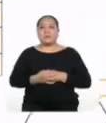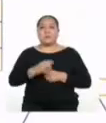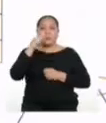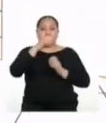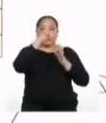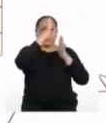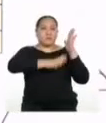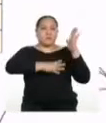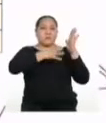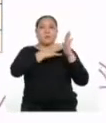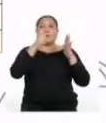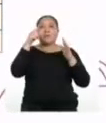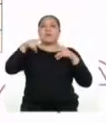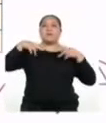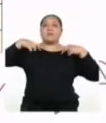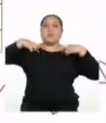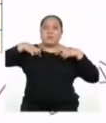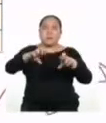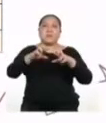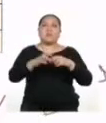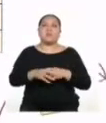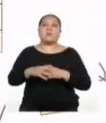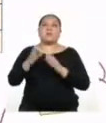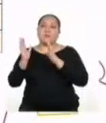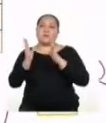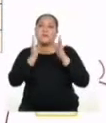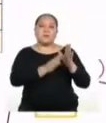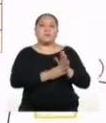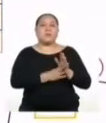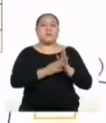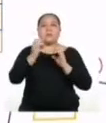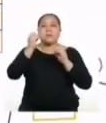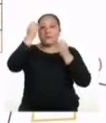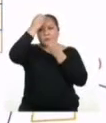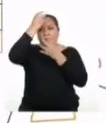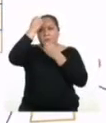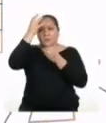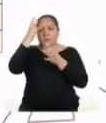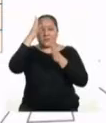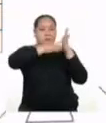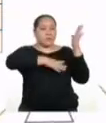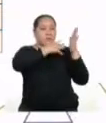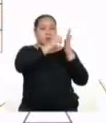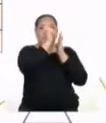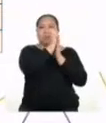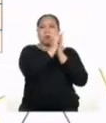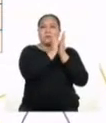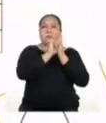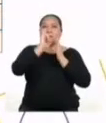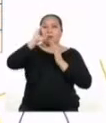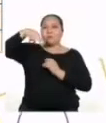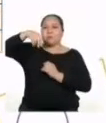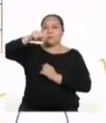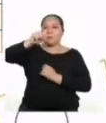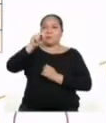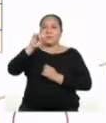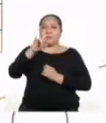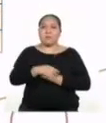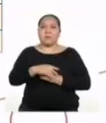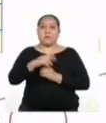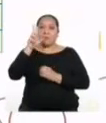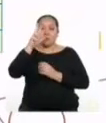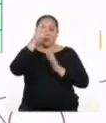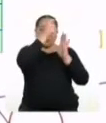Este cuadro les permitirá organizar toda la información necesaria para su texto instructivo. Como ven, tiene tres